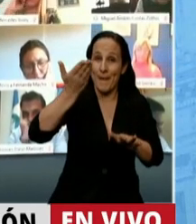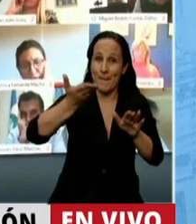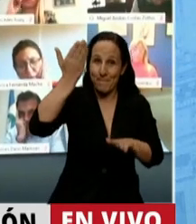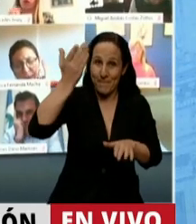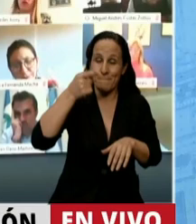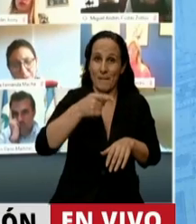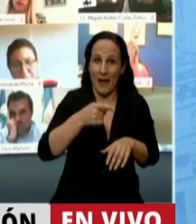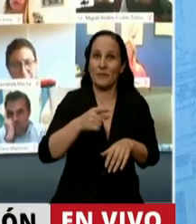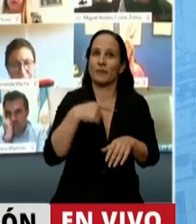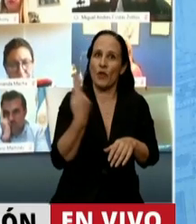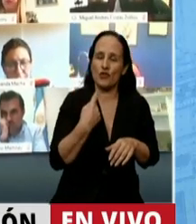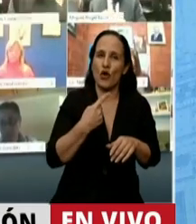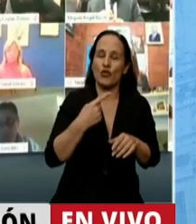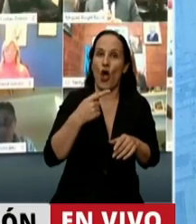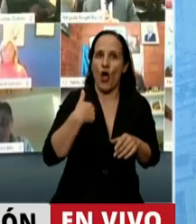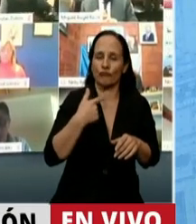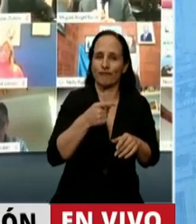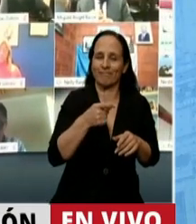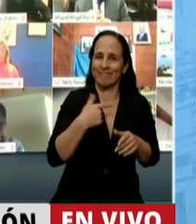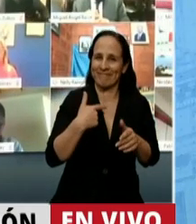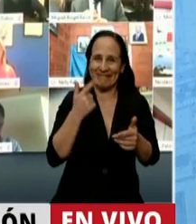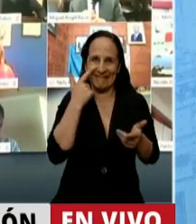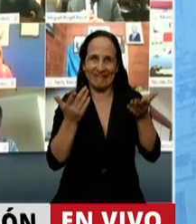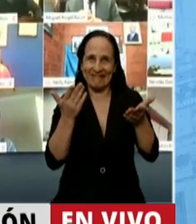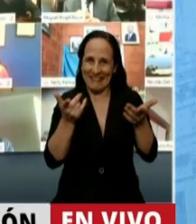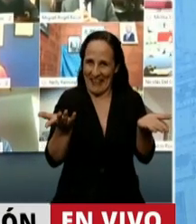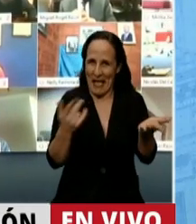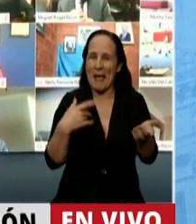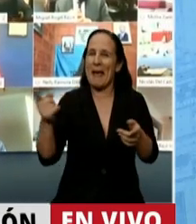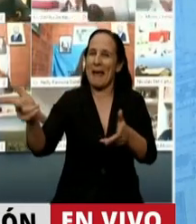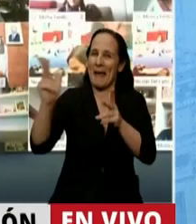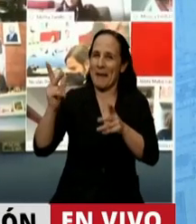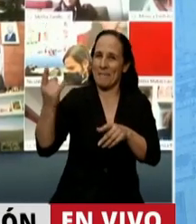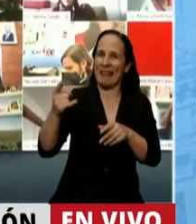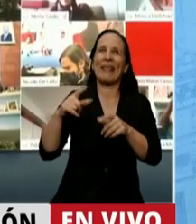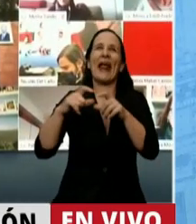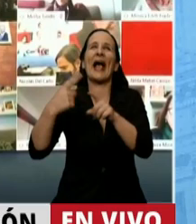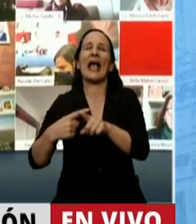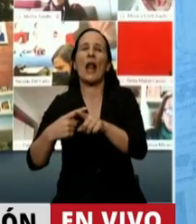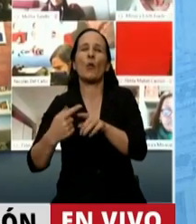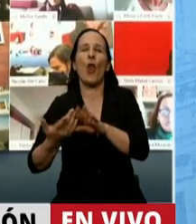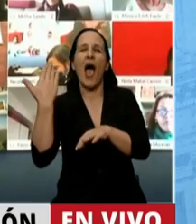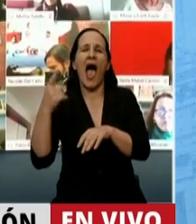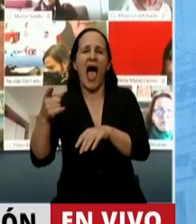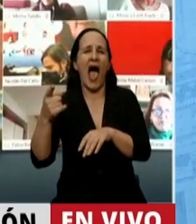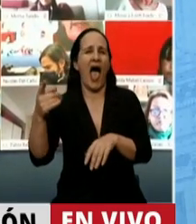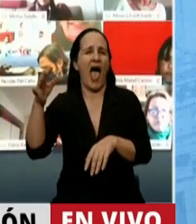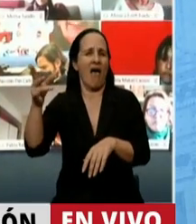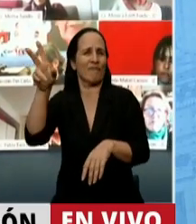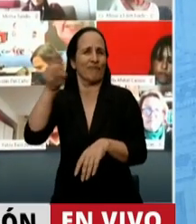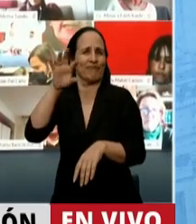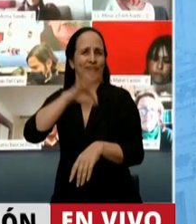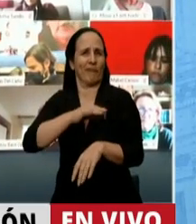673.000. Así que es mentira de que con la fórmula anterior los jubilados ganaban más.